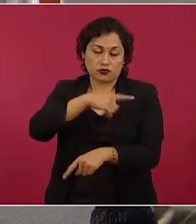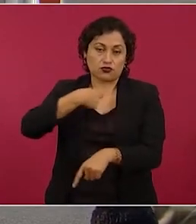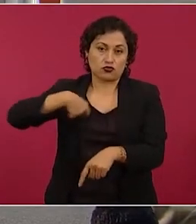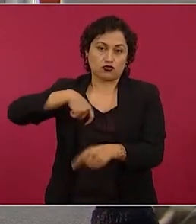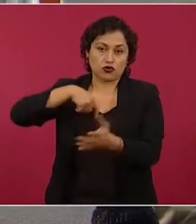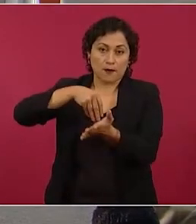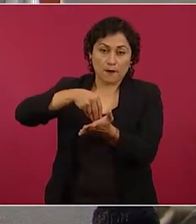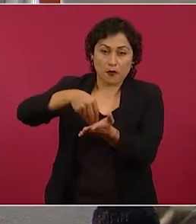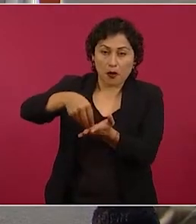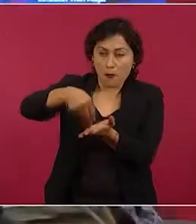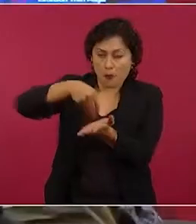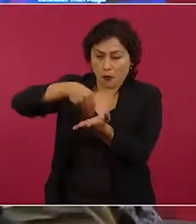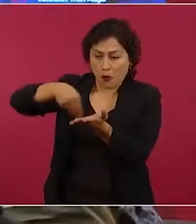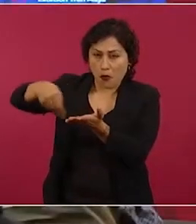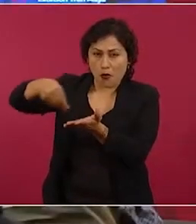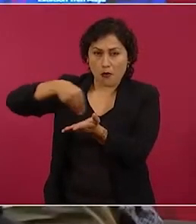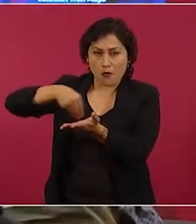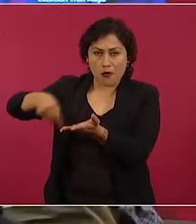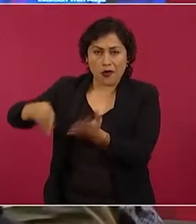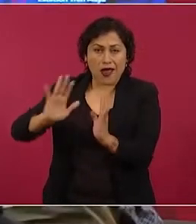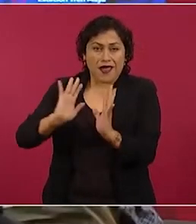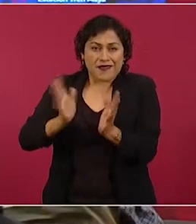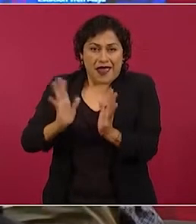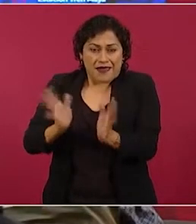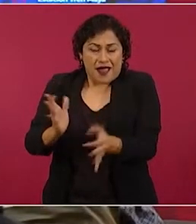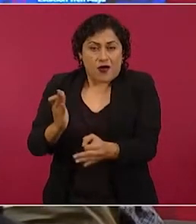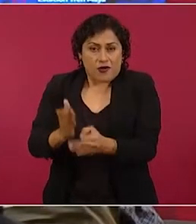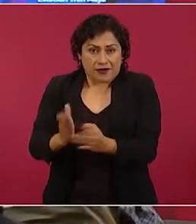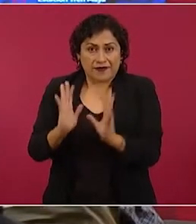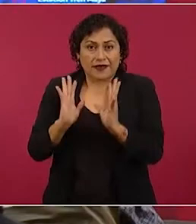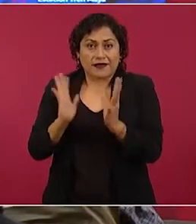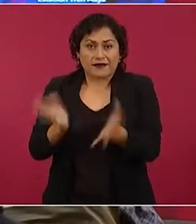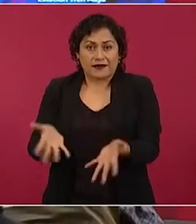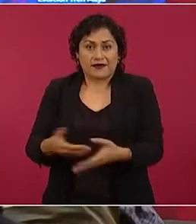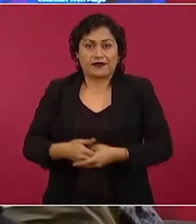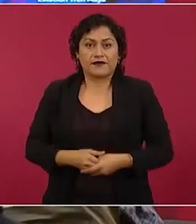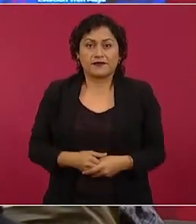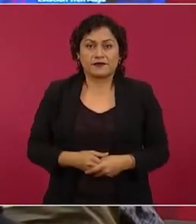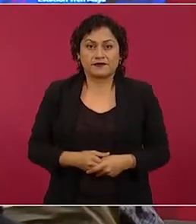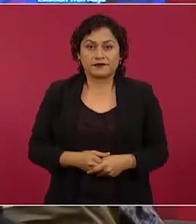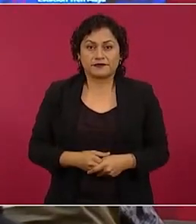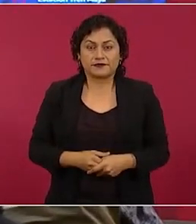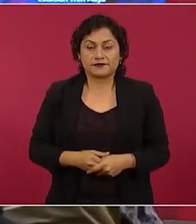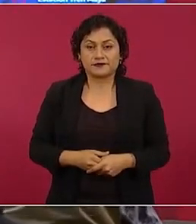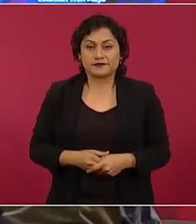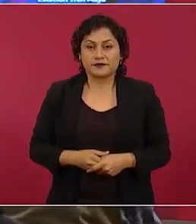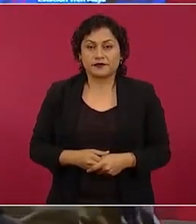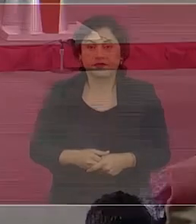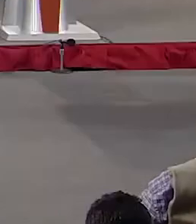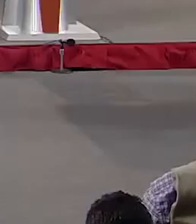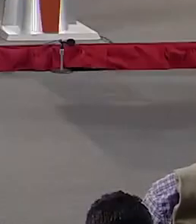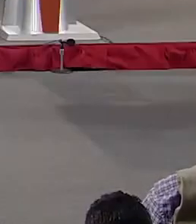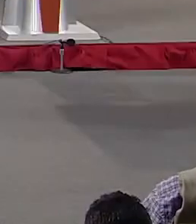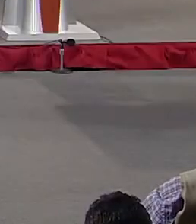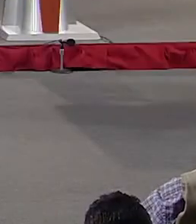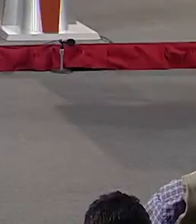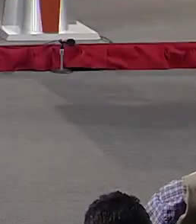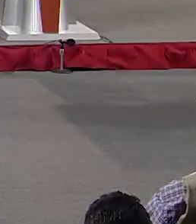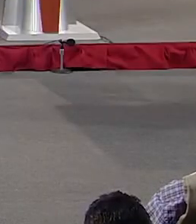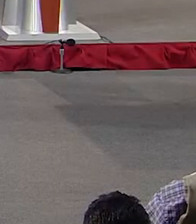ya estamos sembrando 200, 200 mil hectáreas,